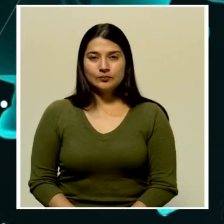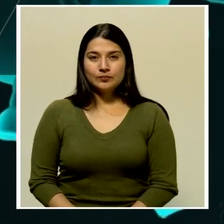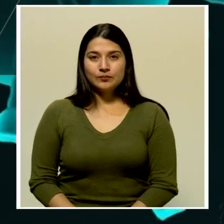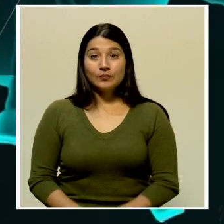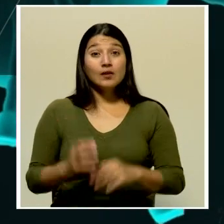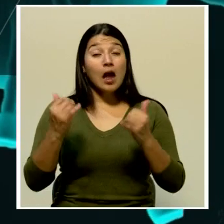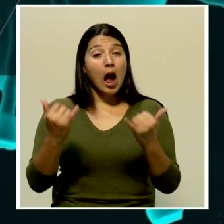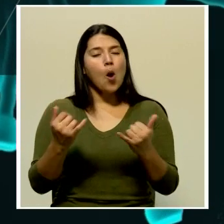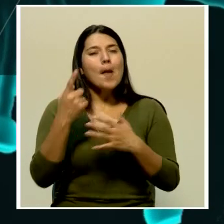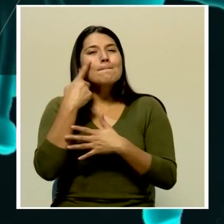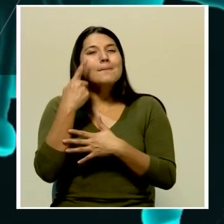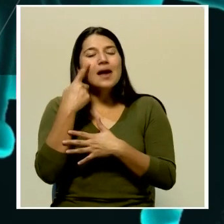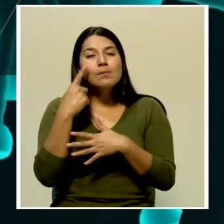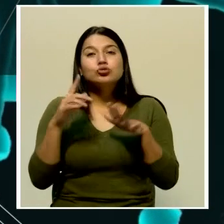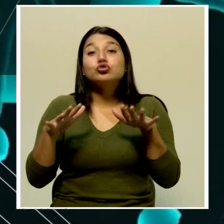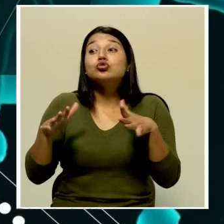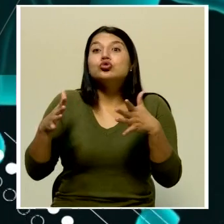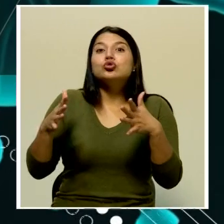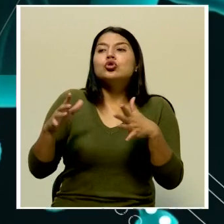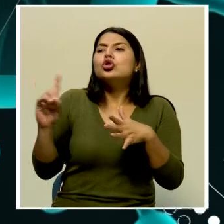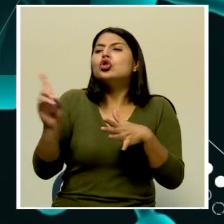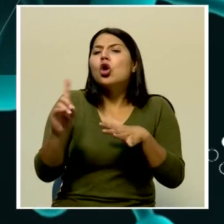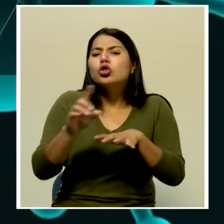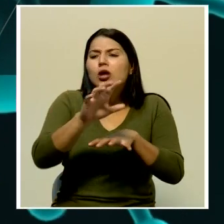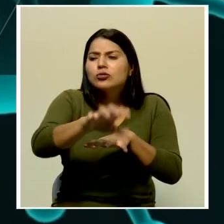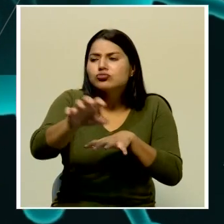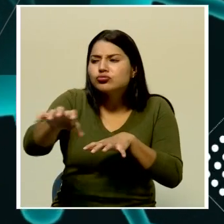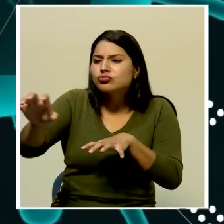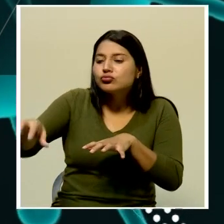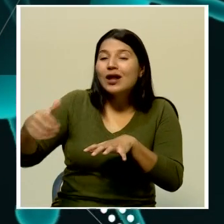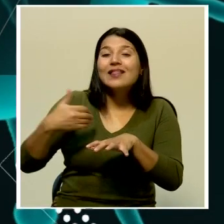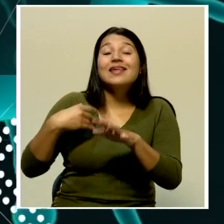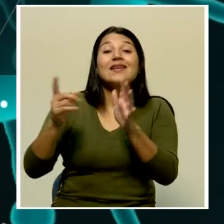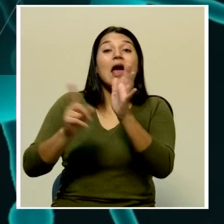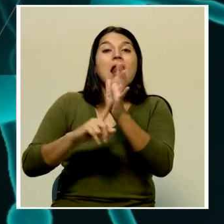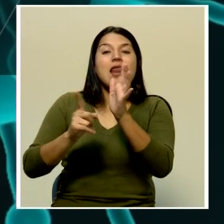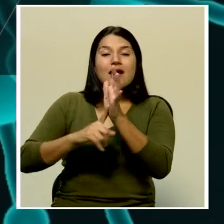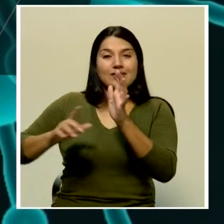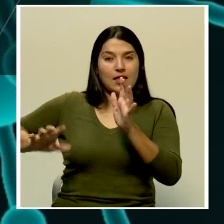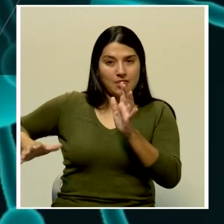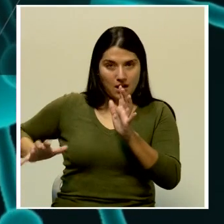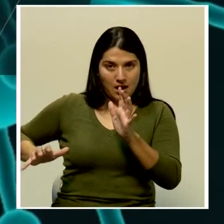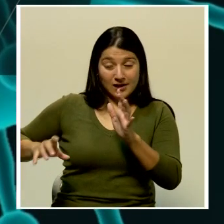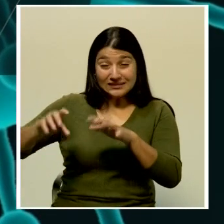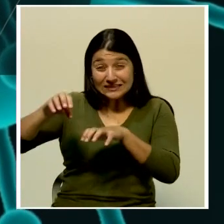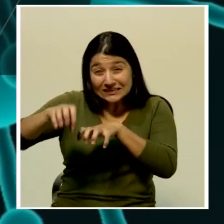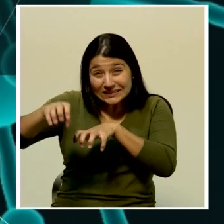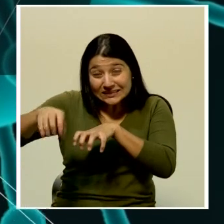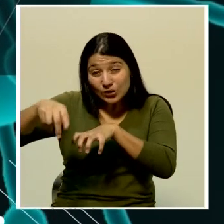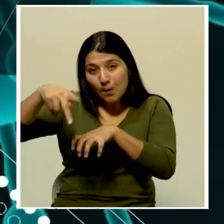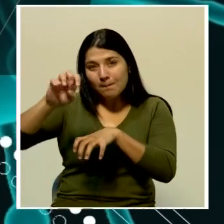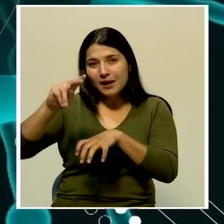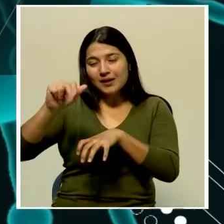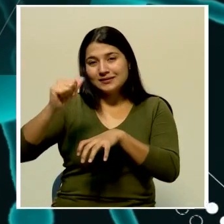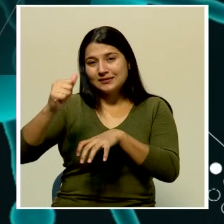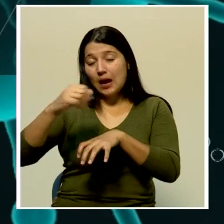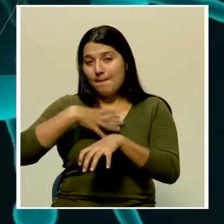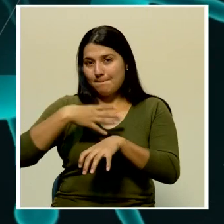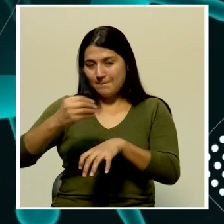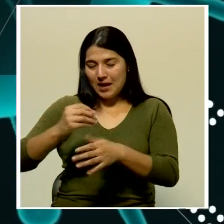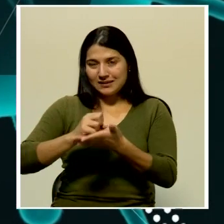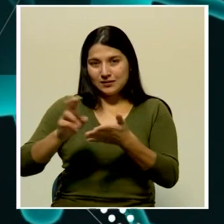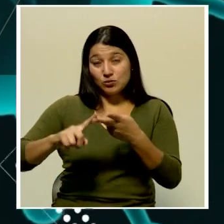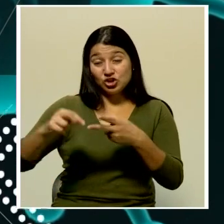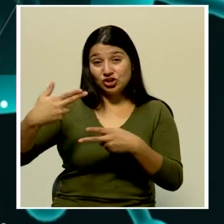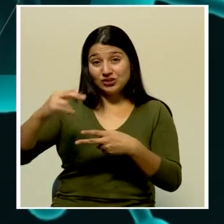Hacemos un repaso de cuáles son los sectores que se encuentran en alerta naranja. Los distritos de Peñablanca en San Ramón, los chiles de la